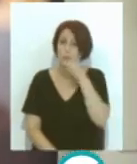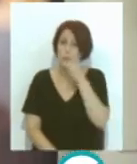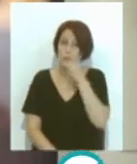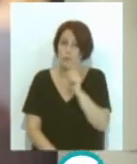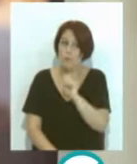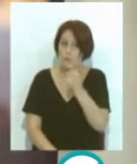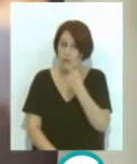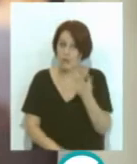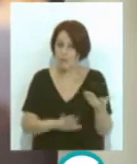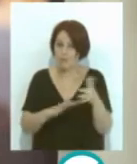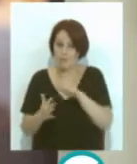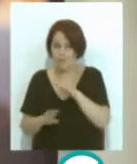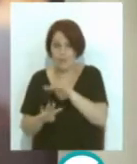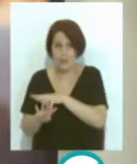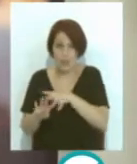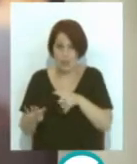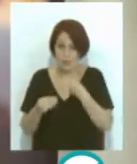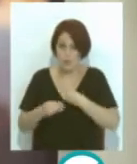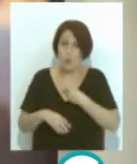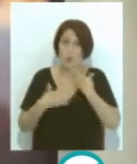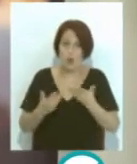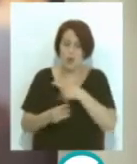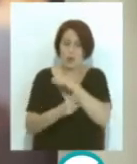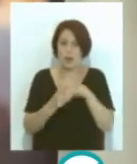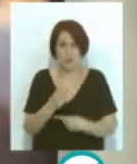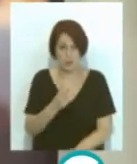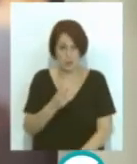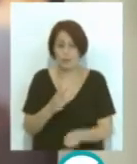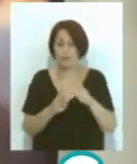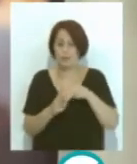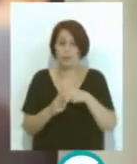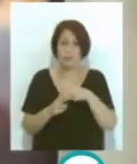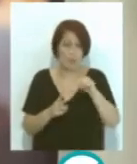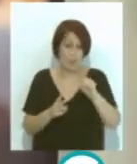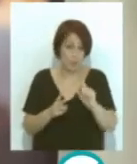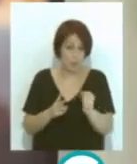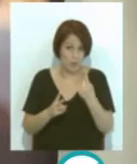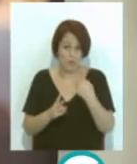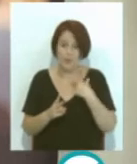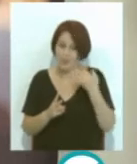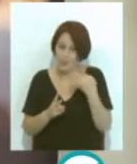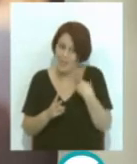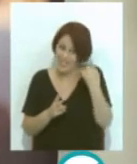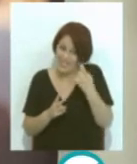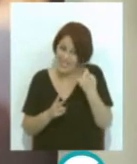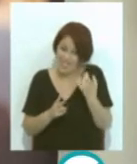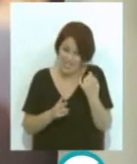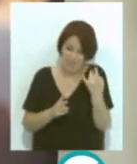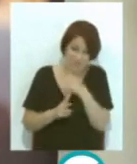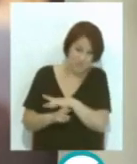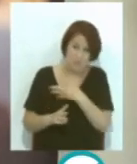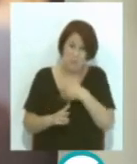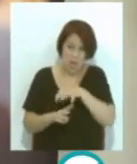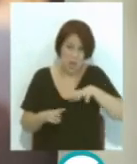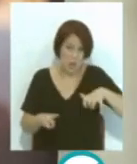más elevados a esos periodos. ¿Cuáles son esos periodos? Son, como hemos dicho, tres. El periodo más económico y el que deberíamos intentar mandar la mayor